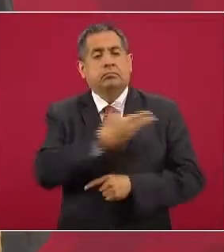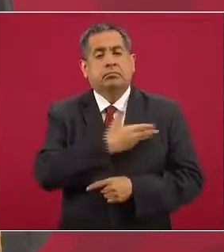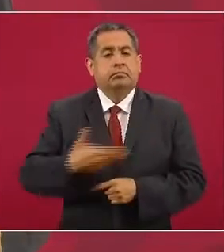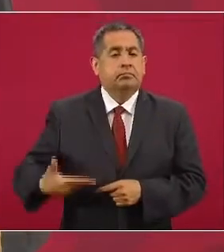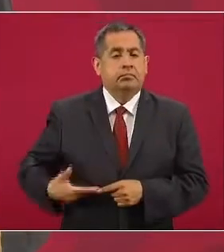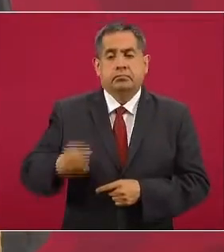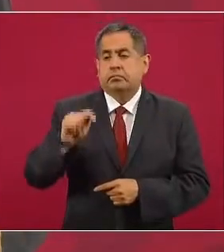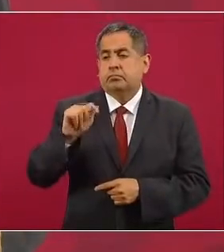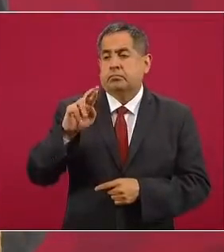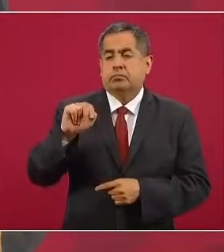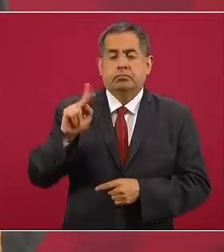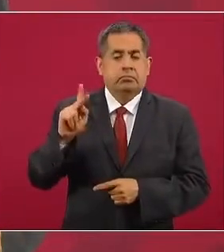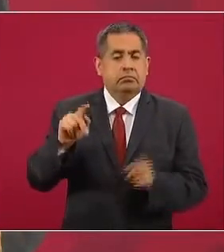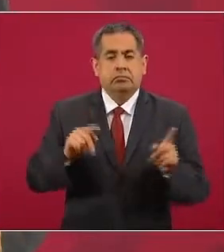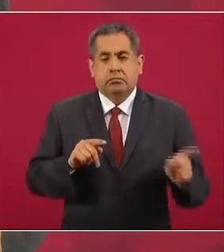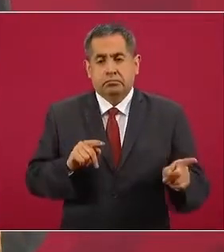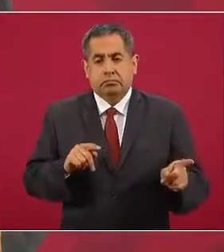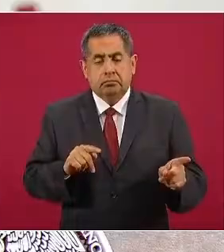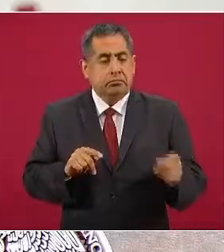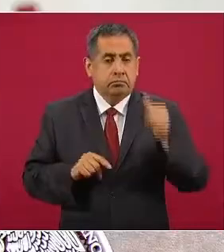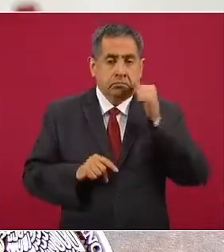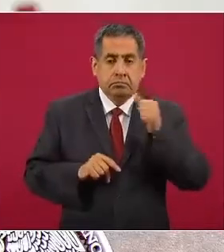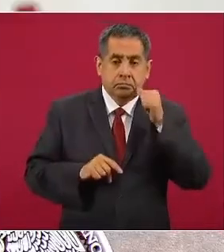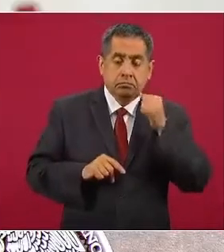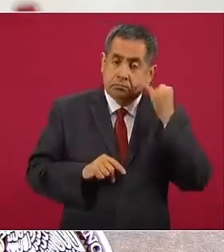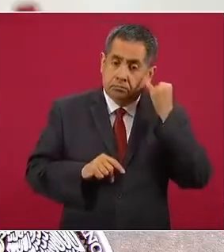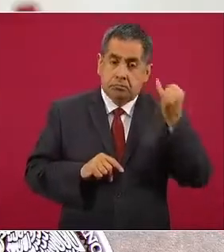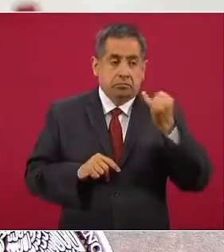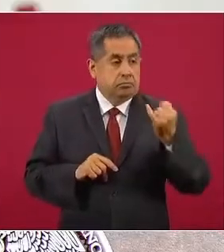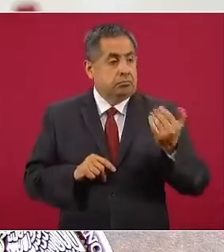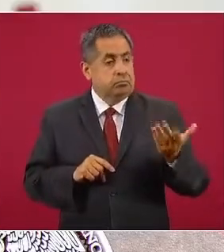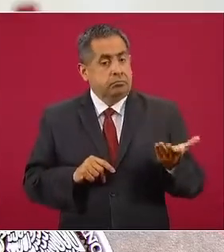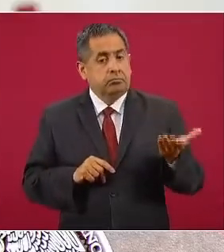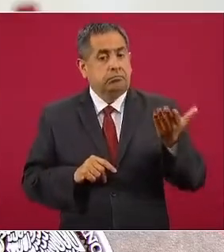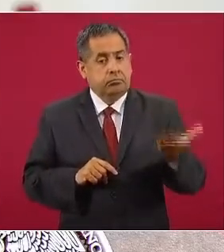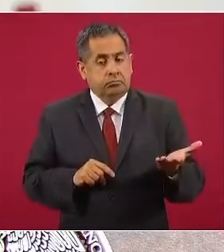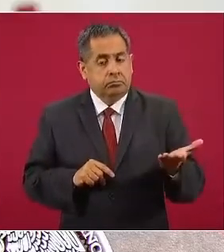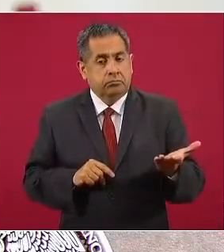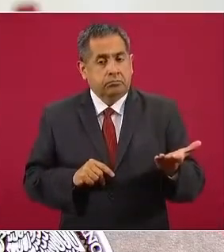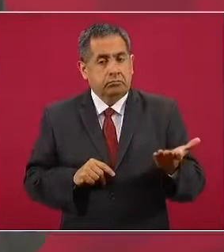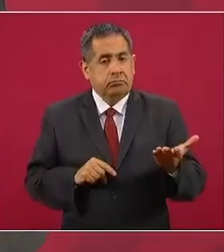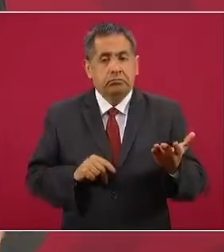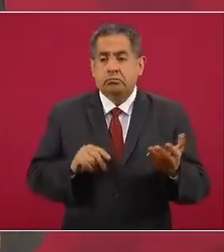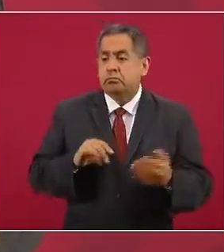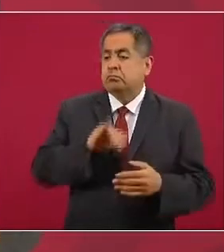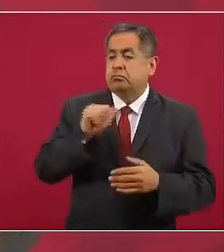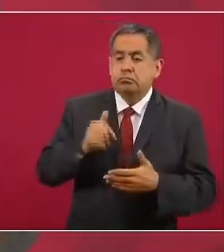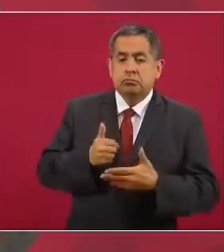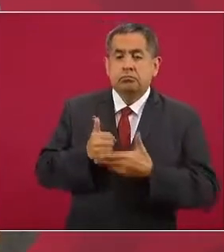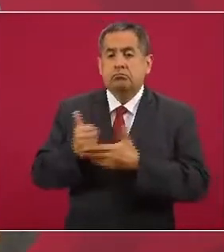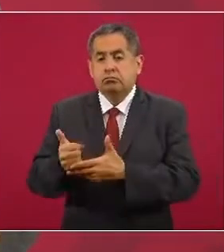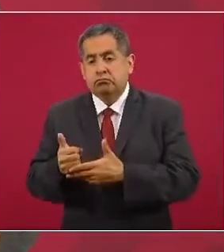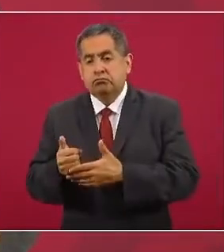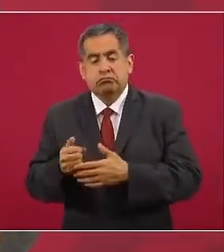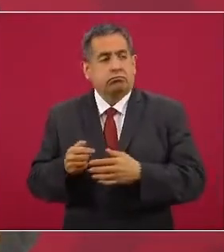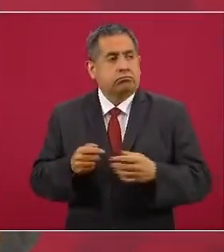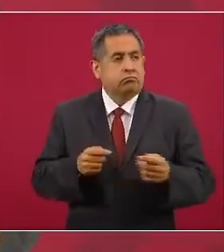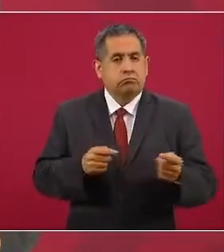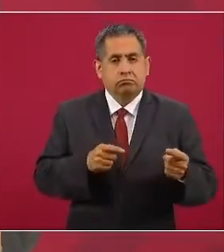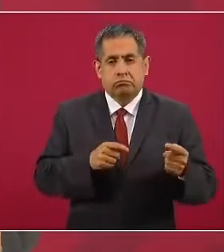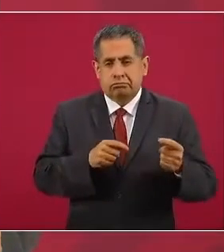cada vez que planteó que nos iba a ayudar enviándonos